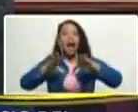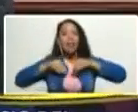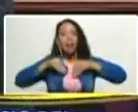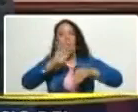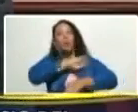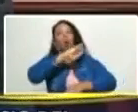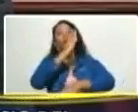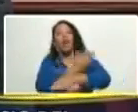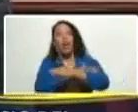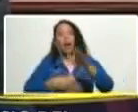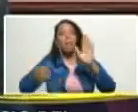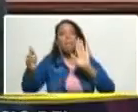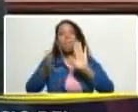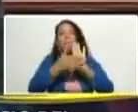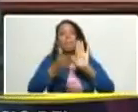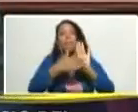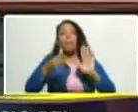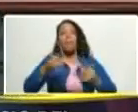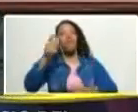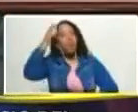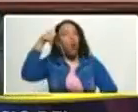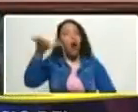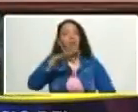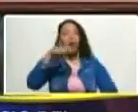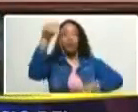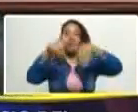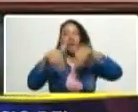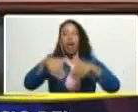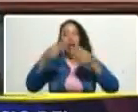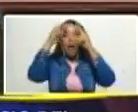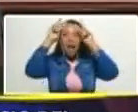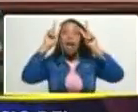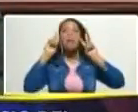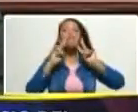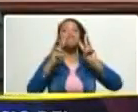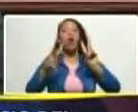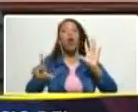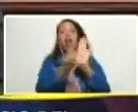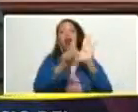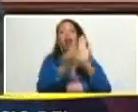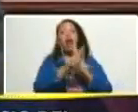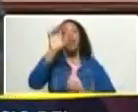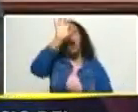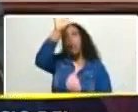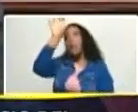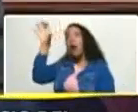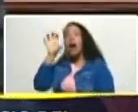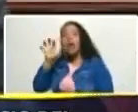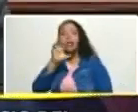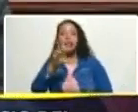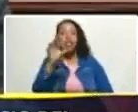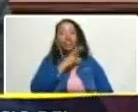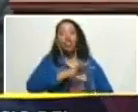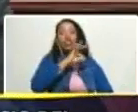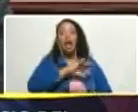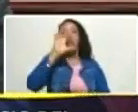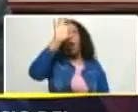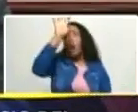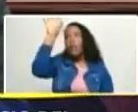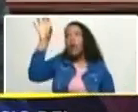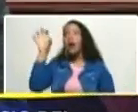legítimo de los votos del pueblo que no acepta el poder legítimo de los países la soberanía de los países